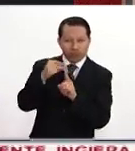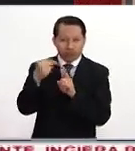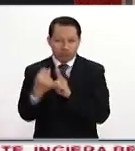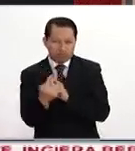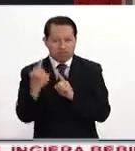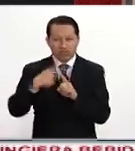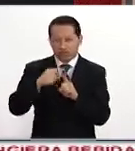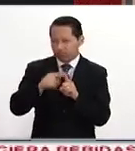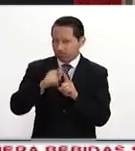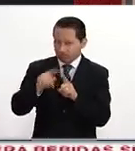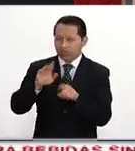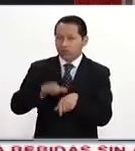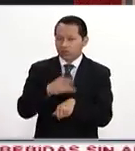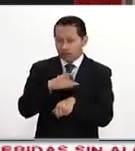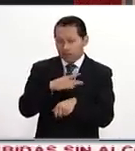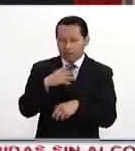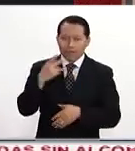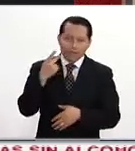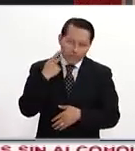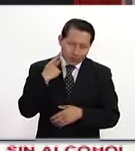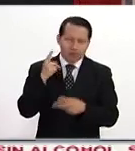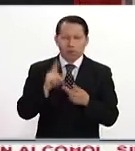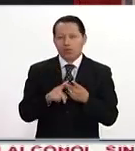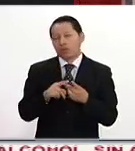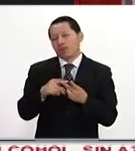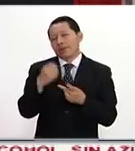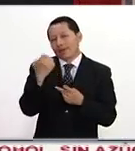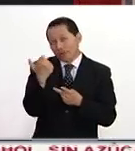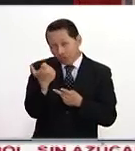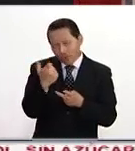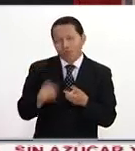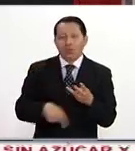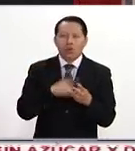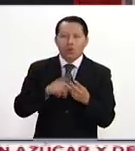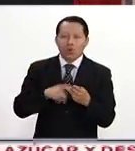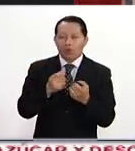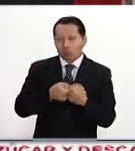crisis política, es una crisis económica y es una crisis social.